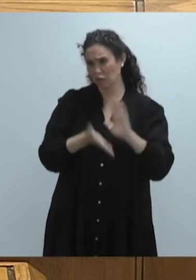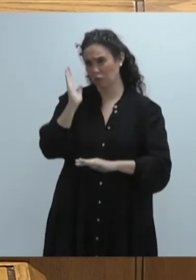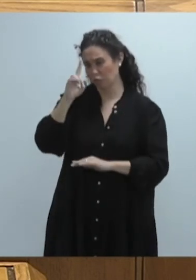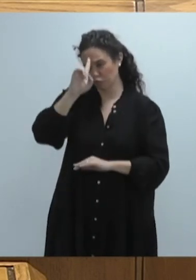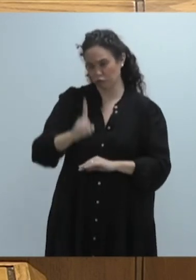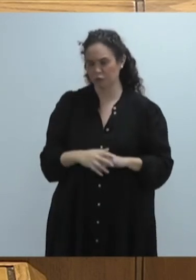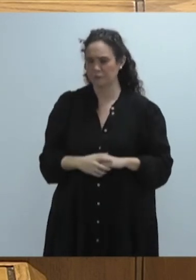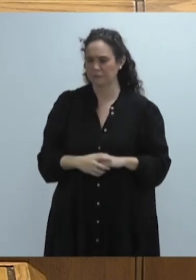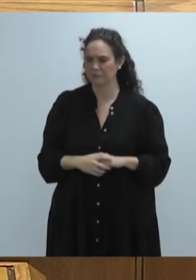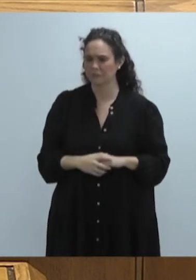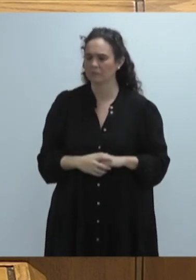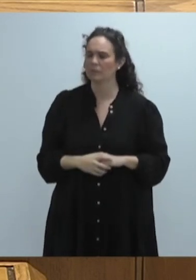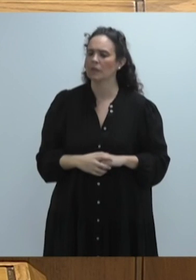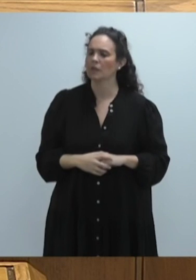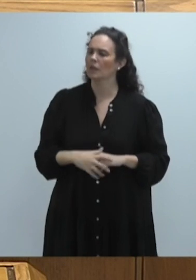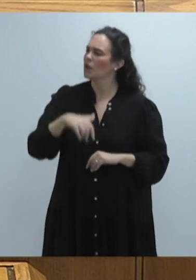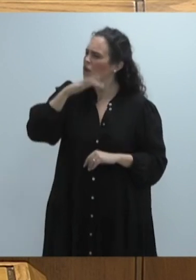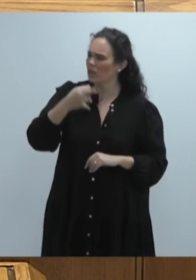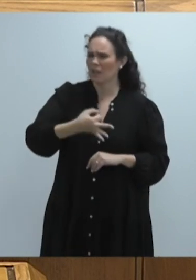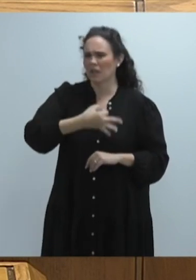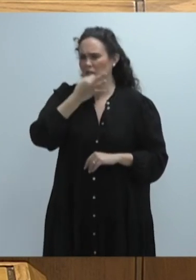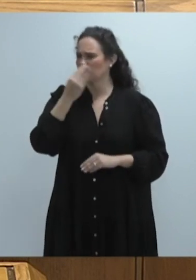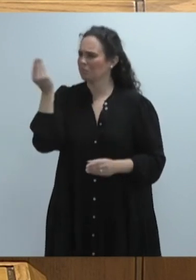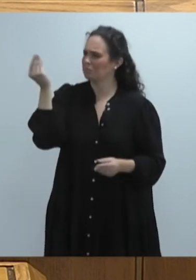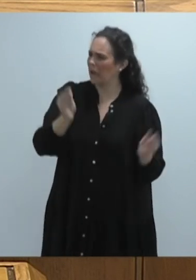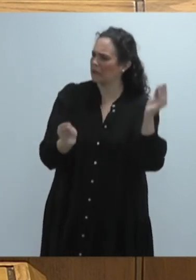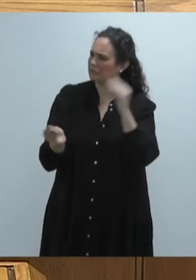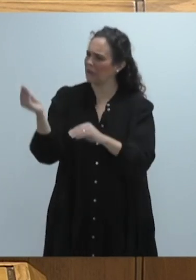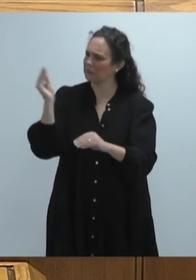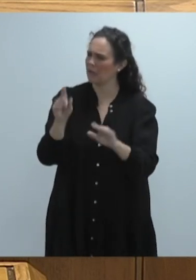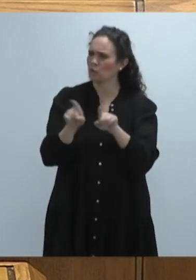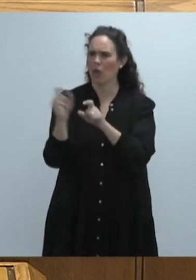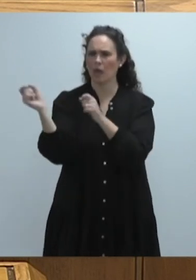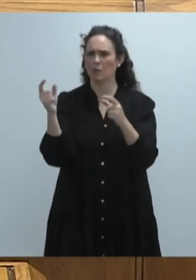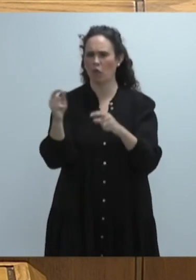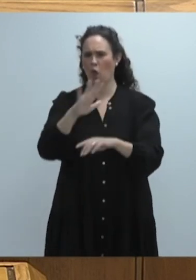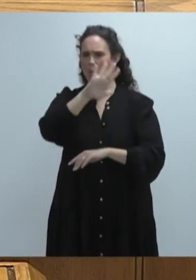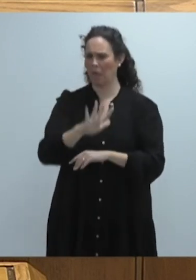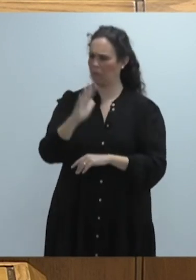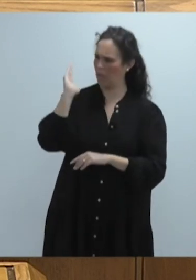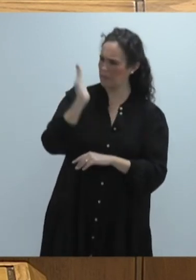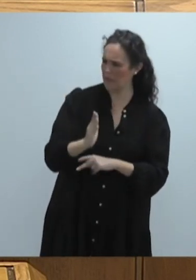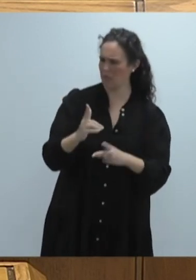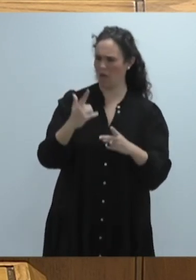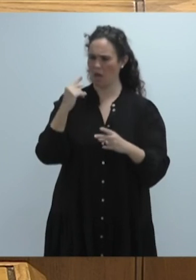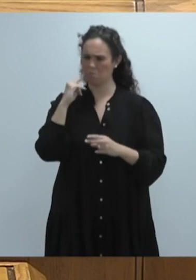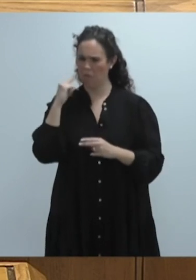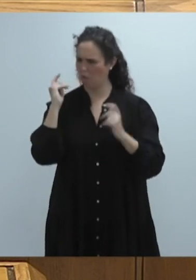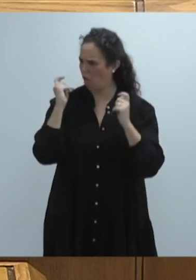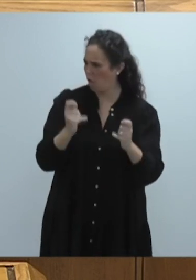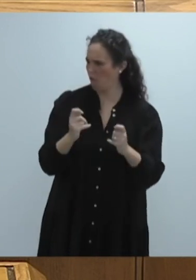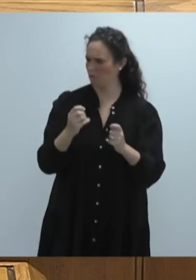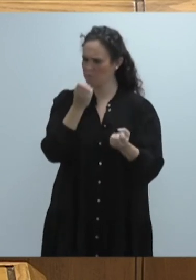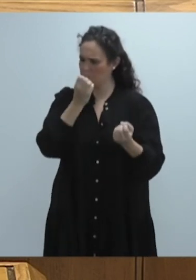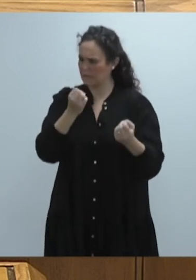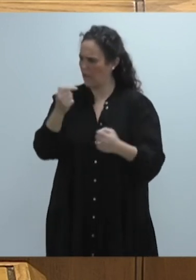No vamos a contribuir a alimentar discursos que muestran a la migración como una amenaza, que generan miedo con argumentos falsos y cargados de